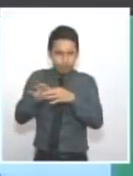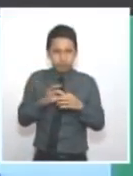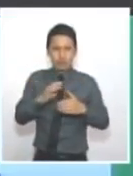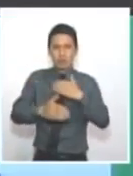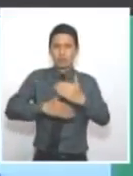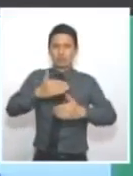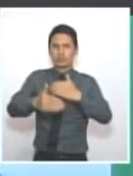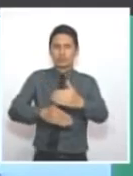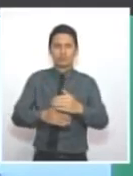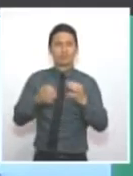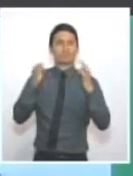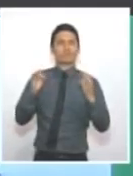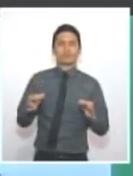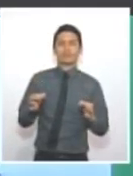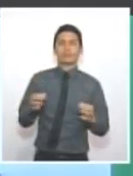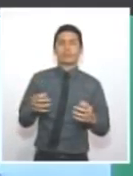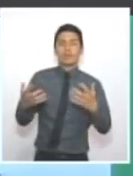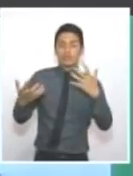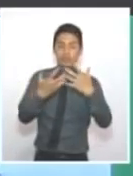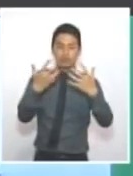¿Qué es